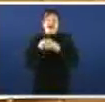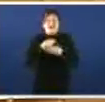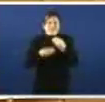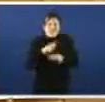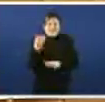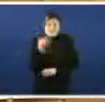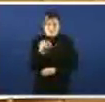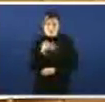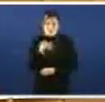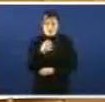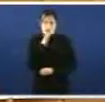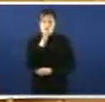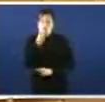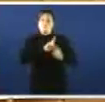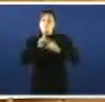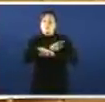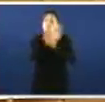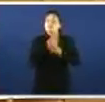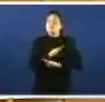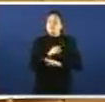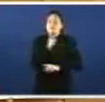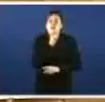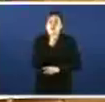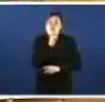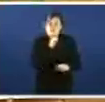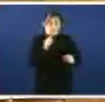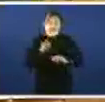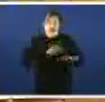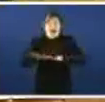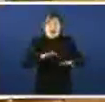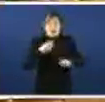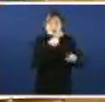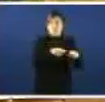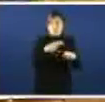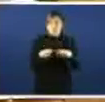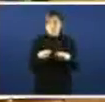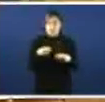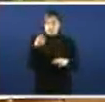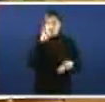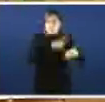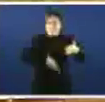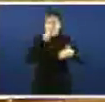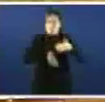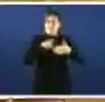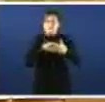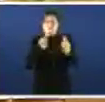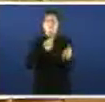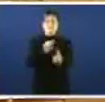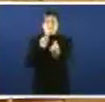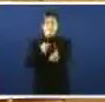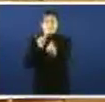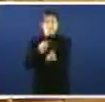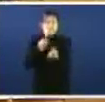aos problemas resolvense con acción política podemos pasarnos meses aquí debatendo civilizada ou